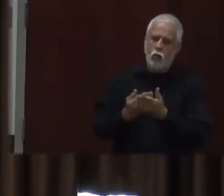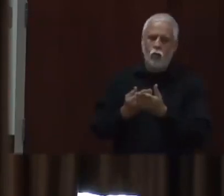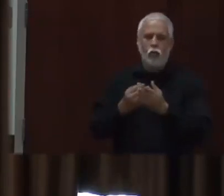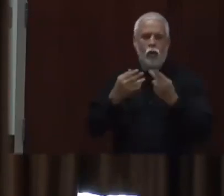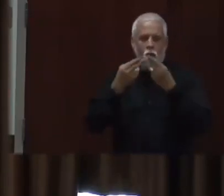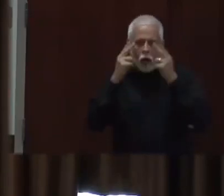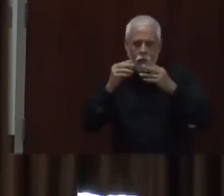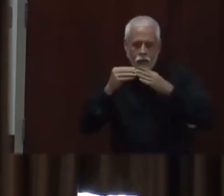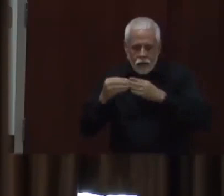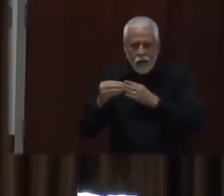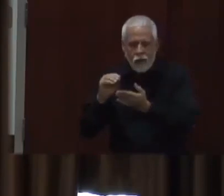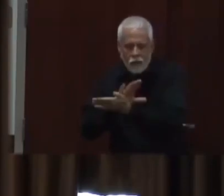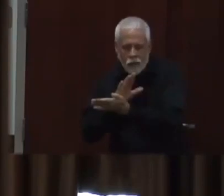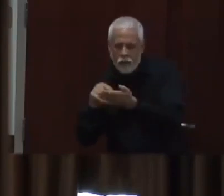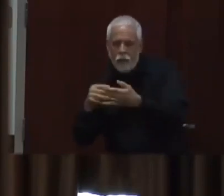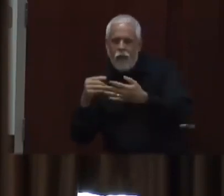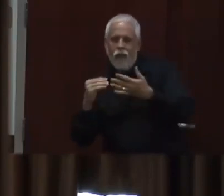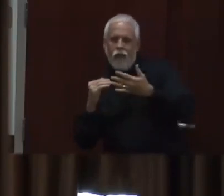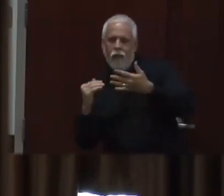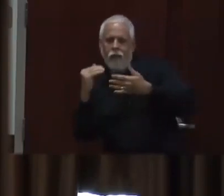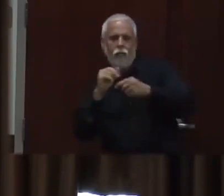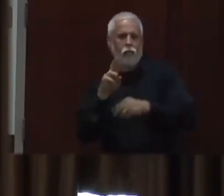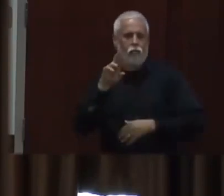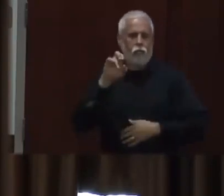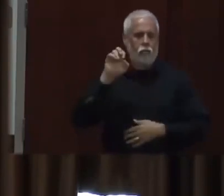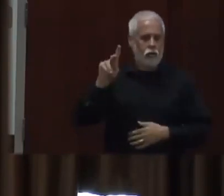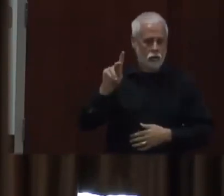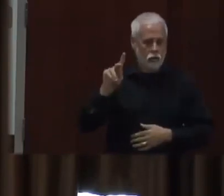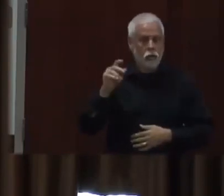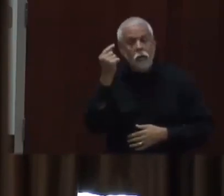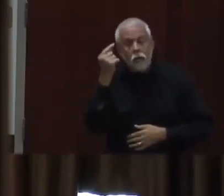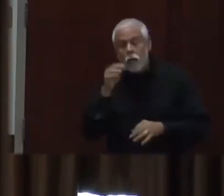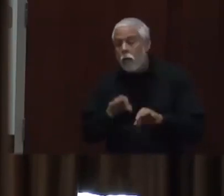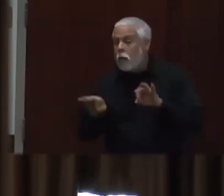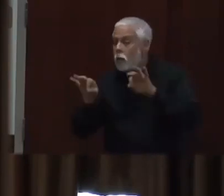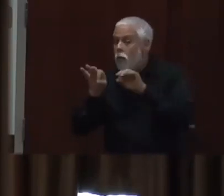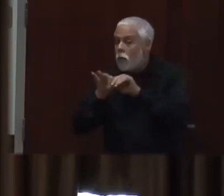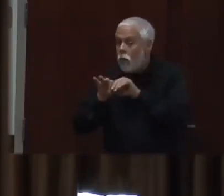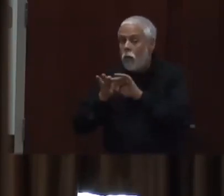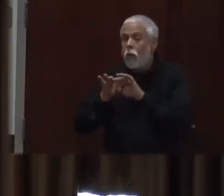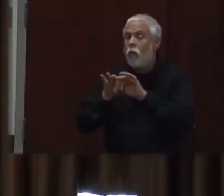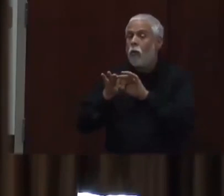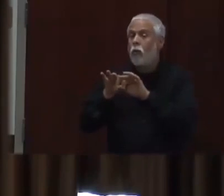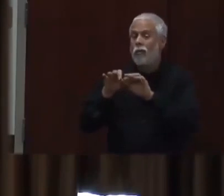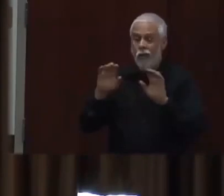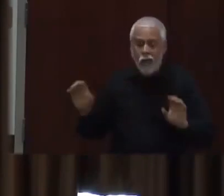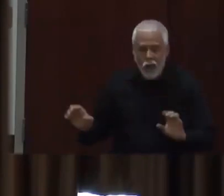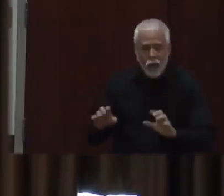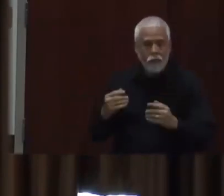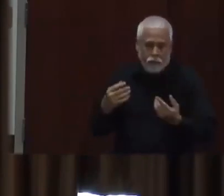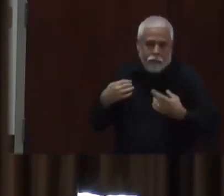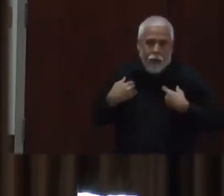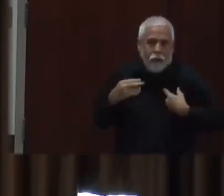Entonces, podemos hacer algunas decisiones que sean menos riesgosas. Nuestro Halloween